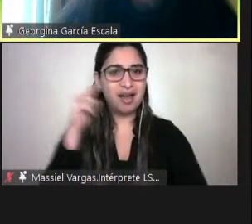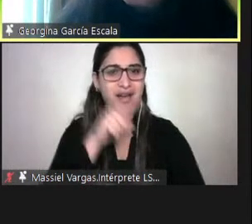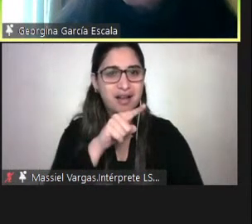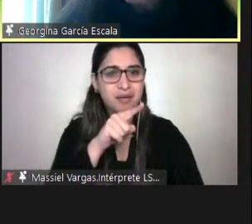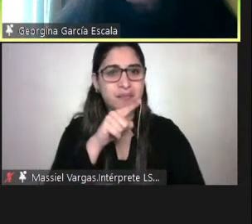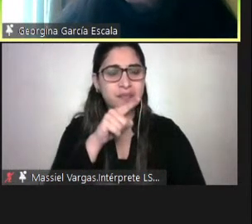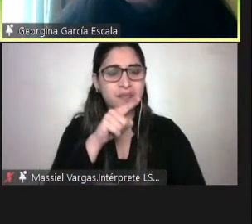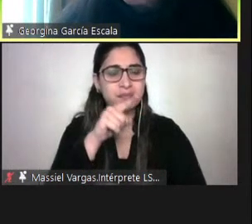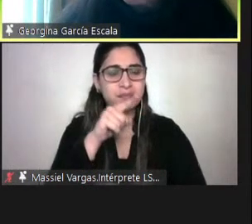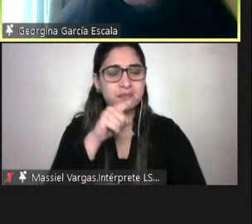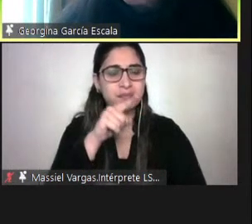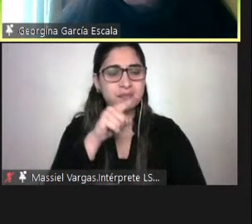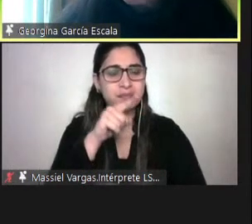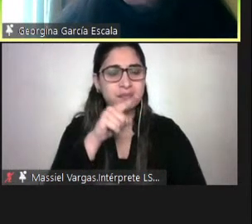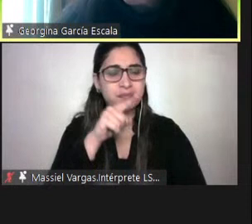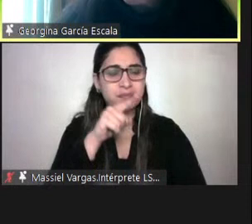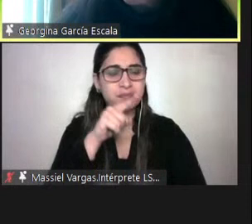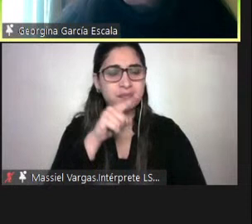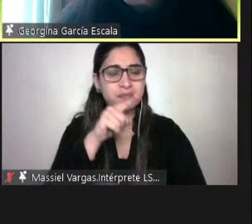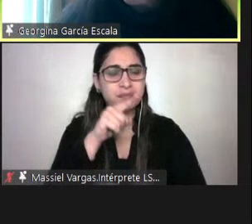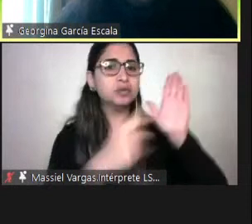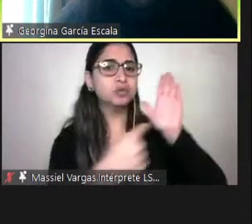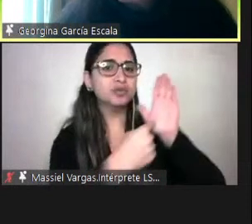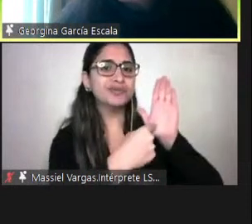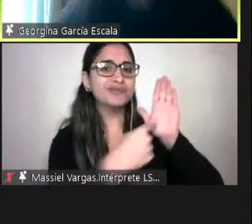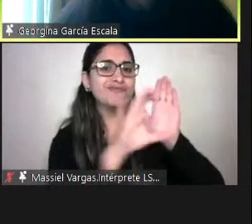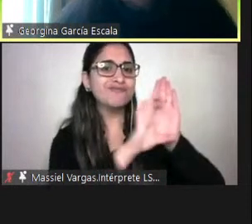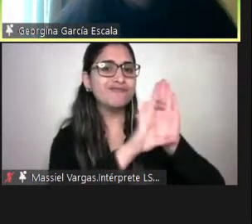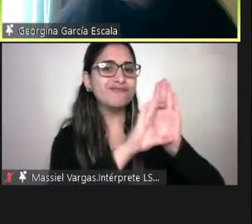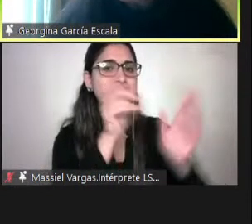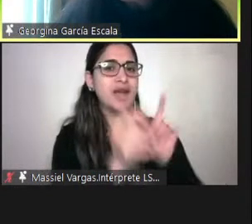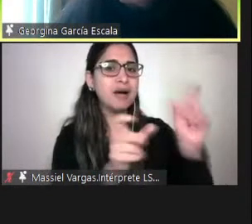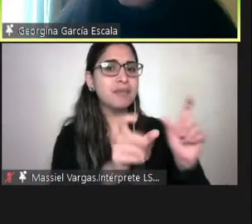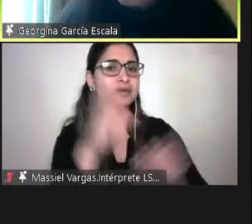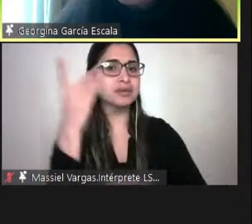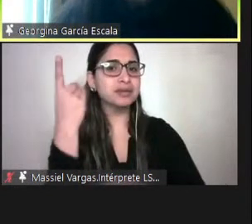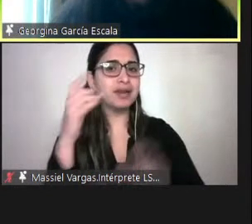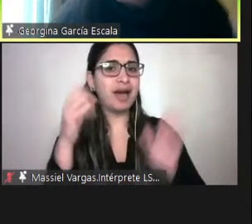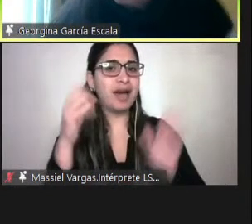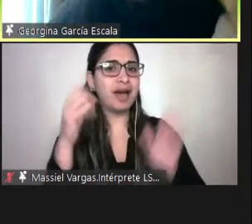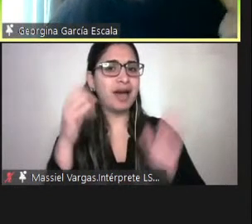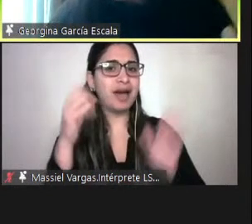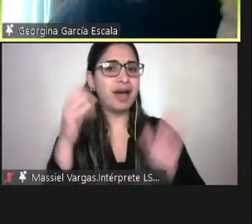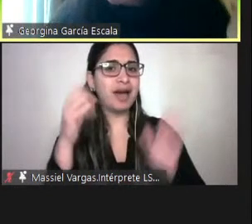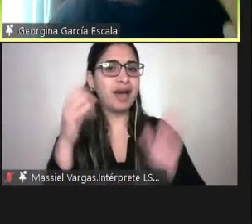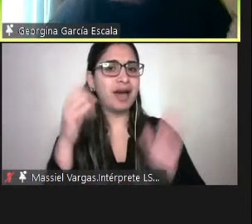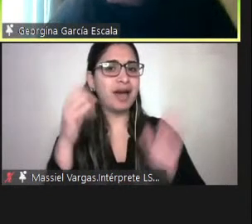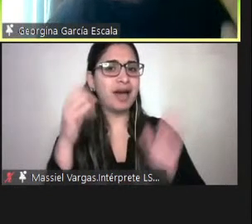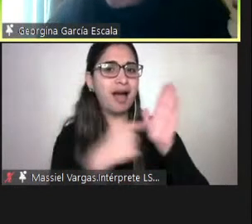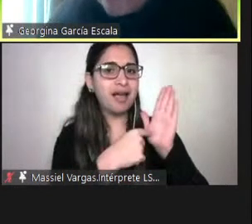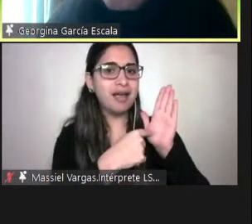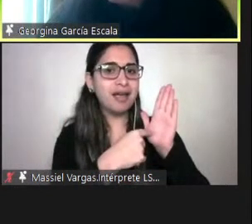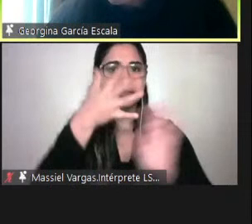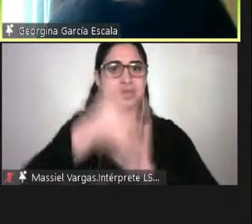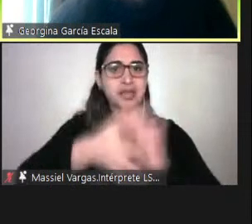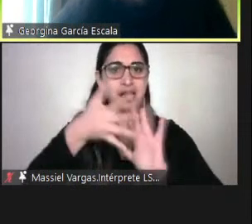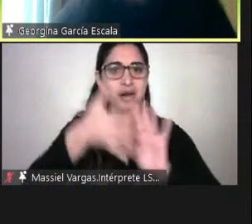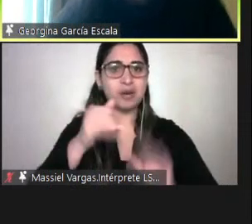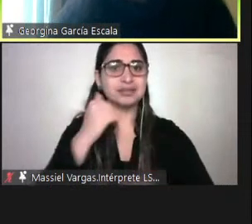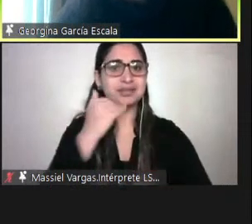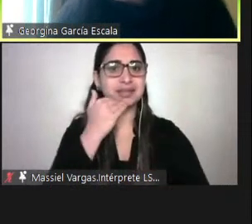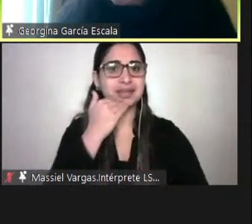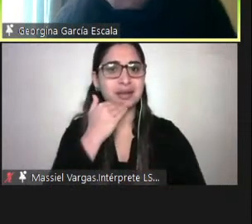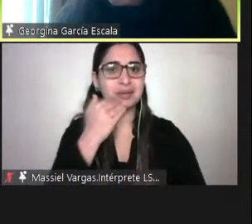reconocimiento constitucional de las personas con discapacidad, reconocimiento de la lengua de seña, cosa que nuestro país acaba de